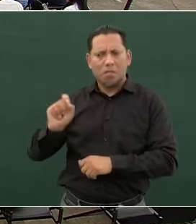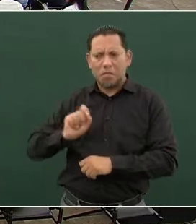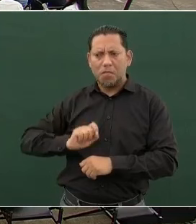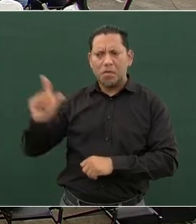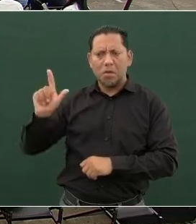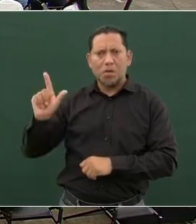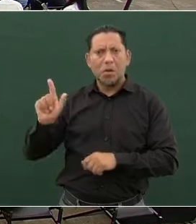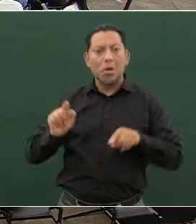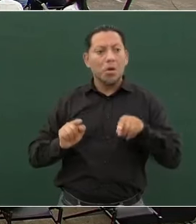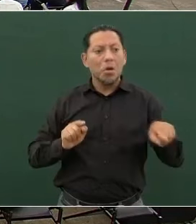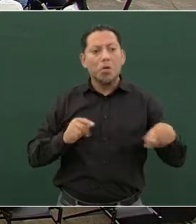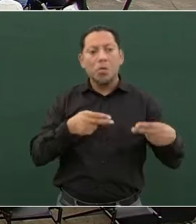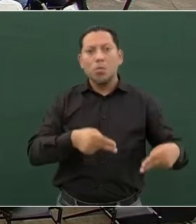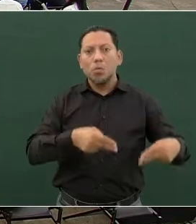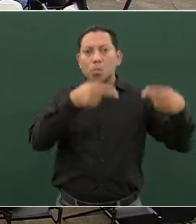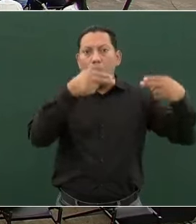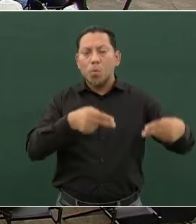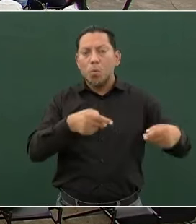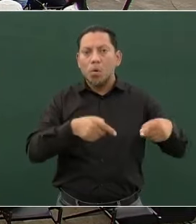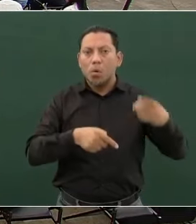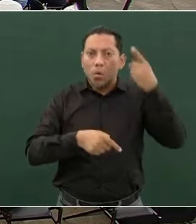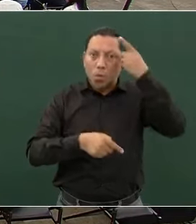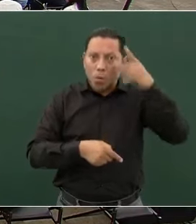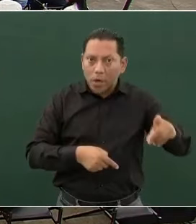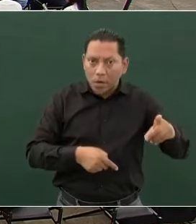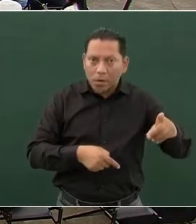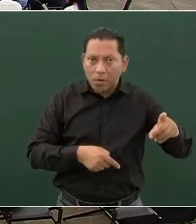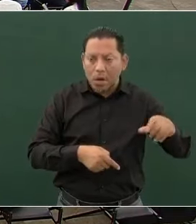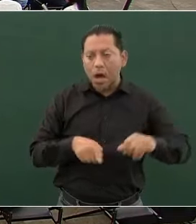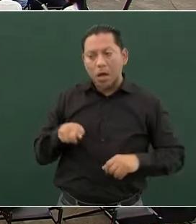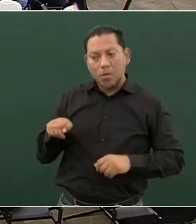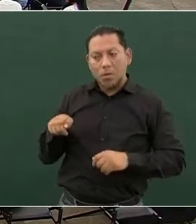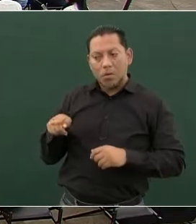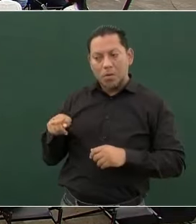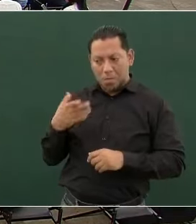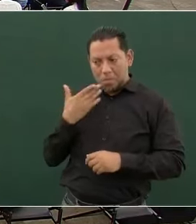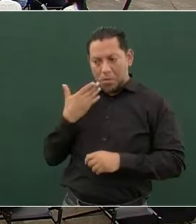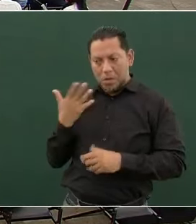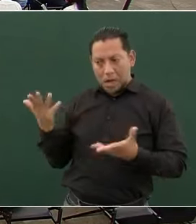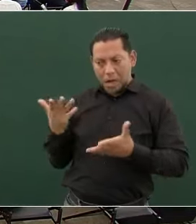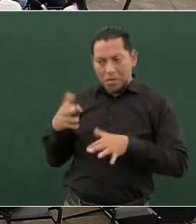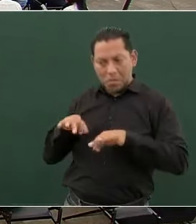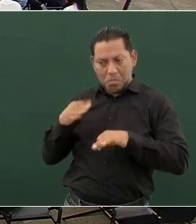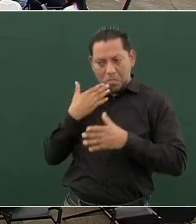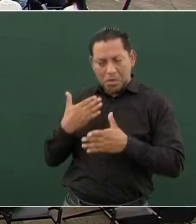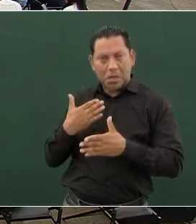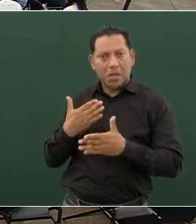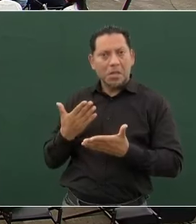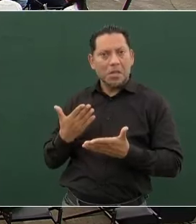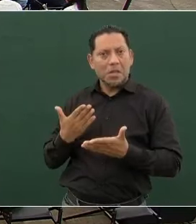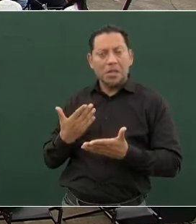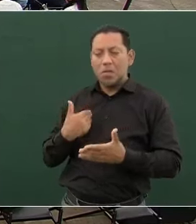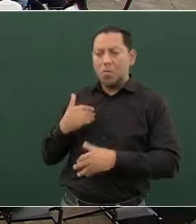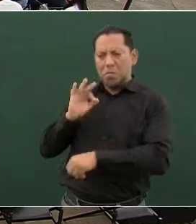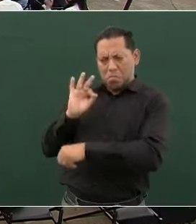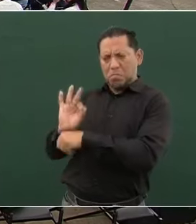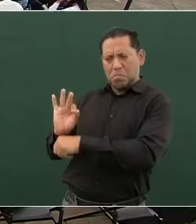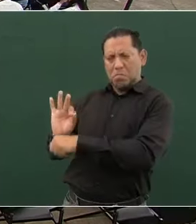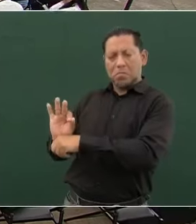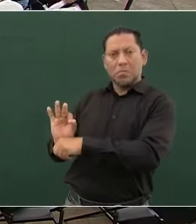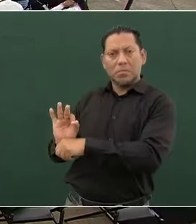Y si te portas bien, te protejo,